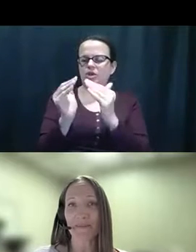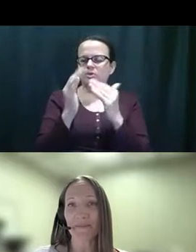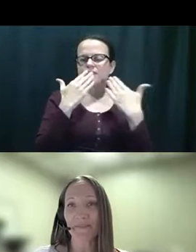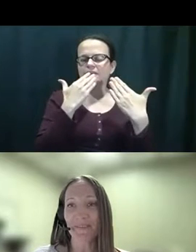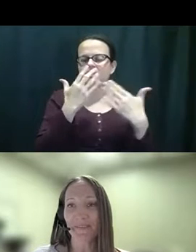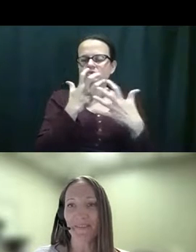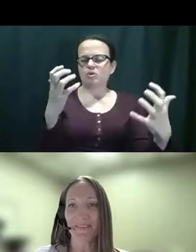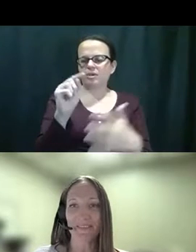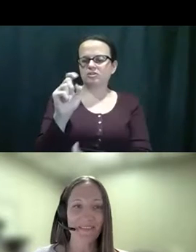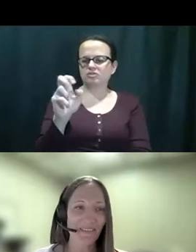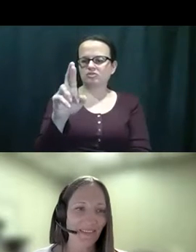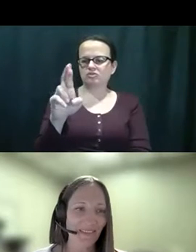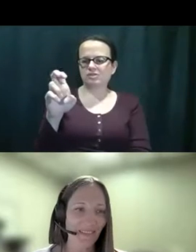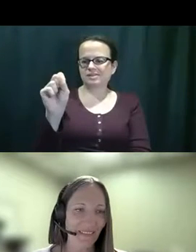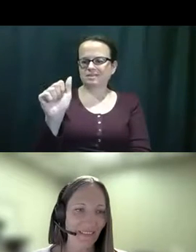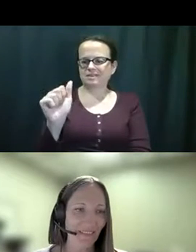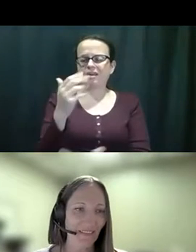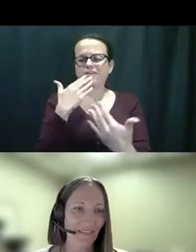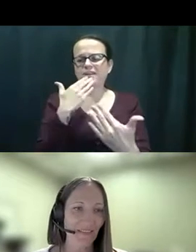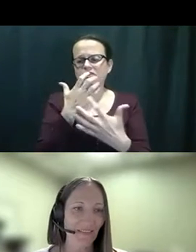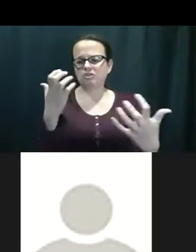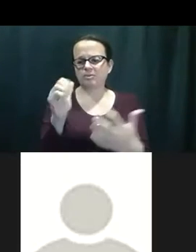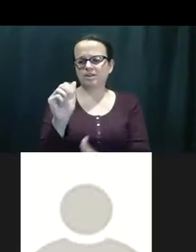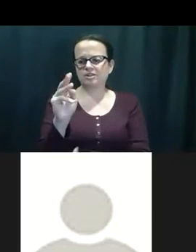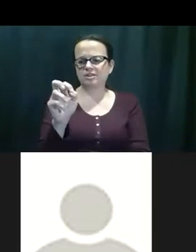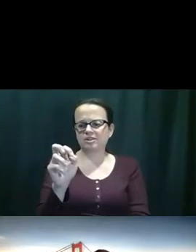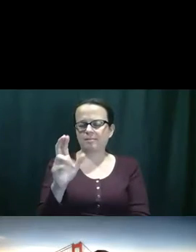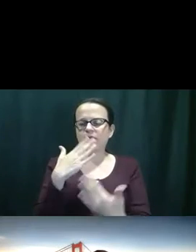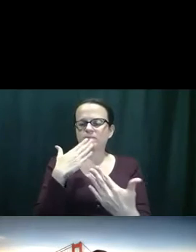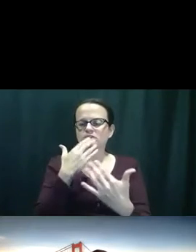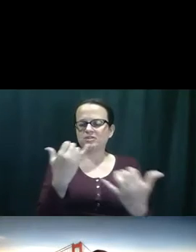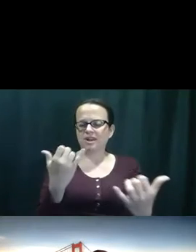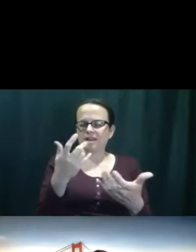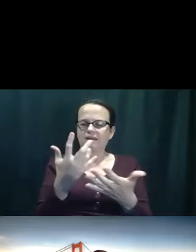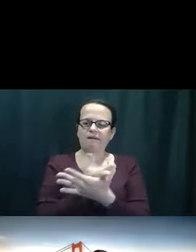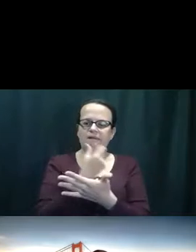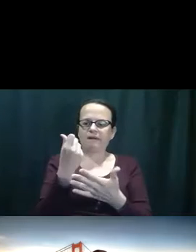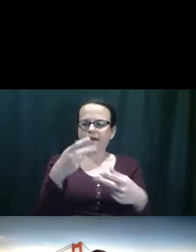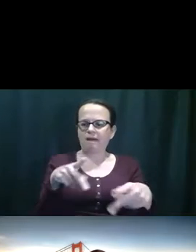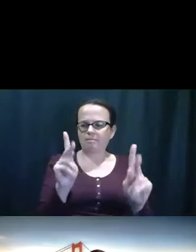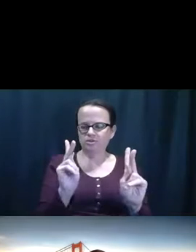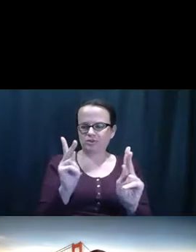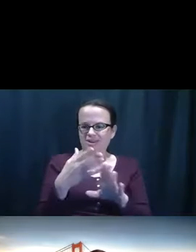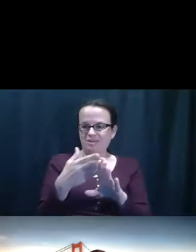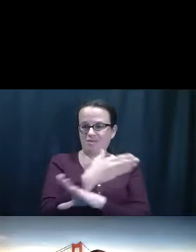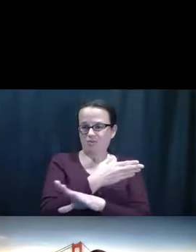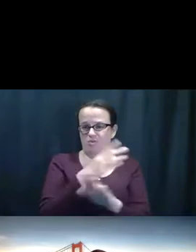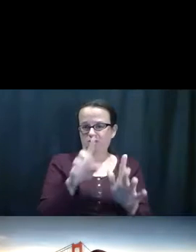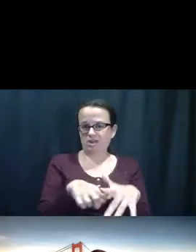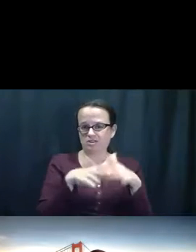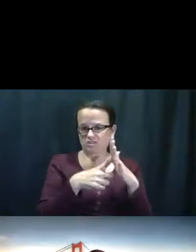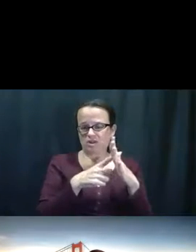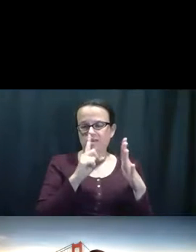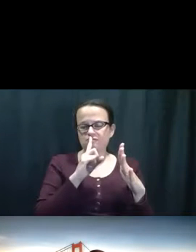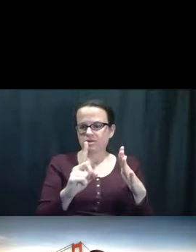específicamente para la comunidad incapacitada. Así que Amber, muchas gracias. Aprecio estar aquí con ustedes hoy y tener esta oportunidad. Antes de